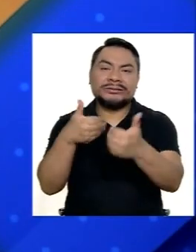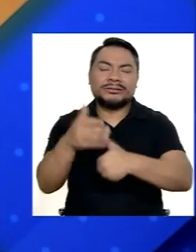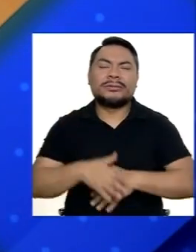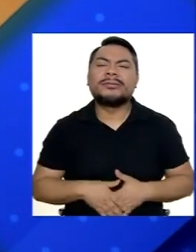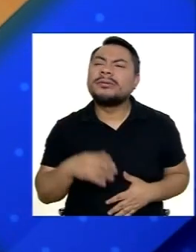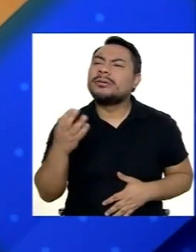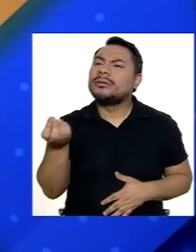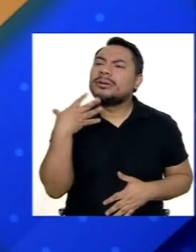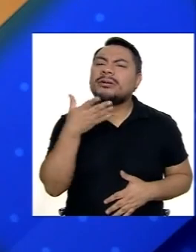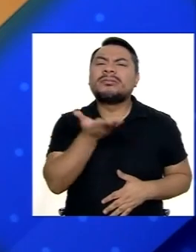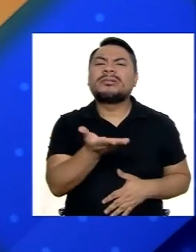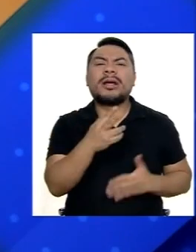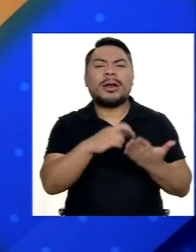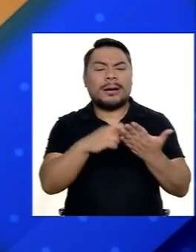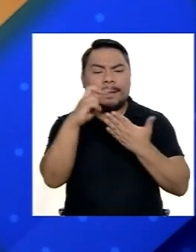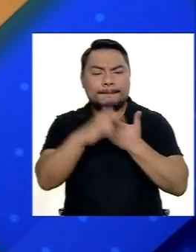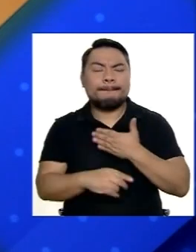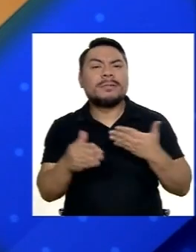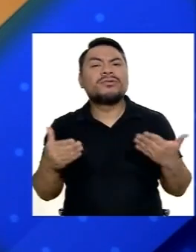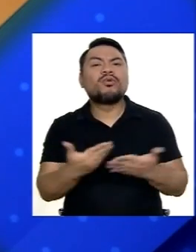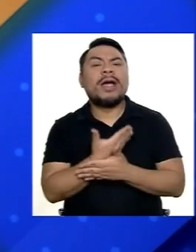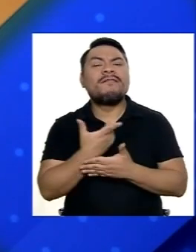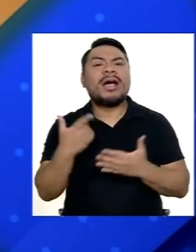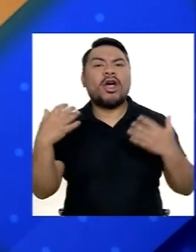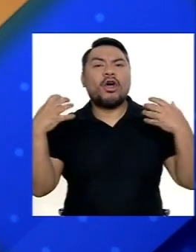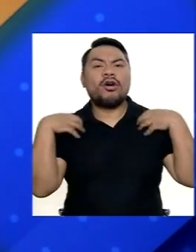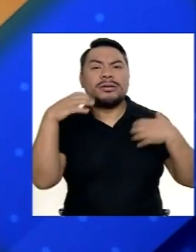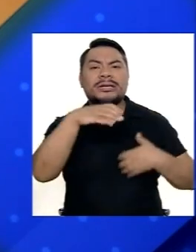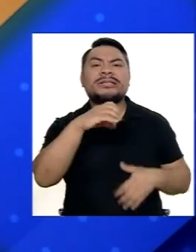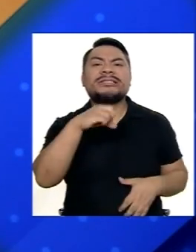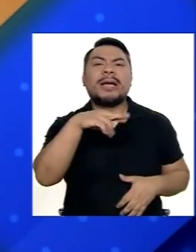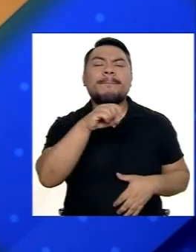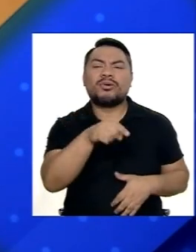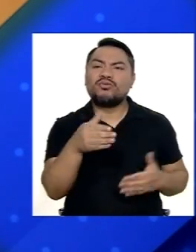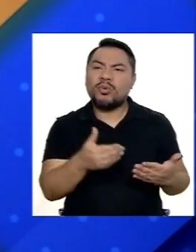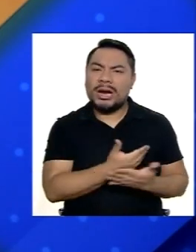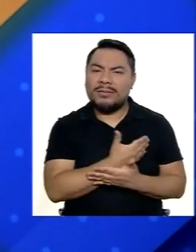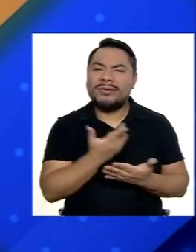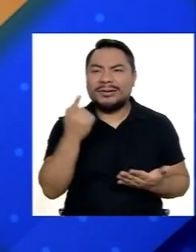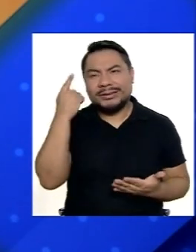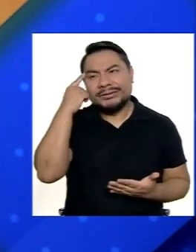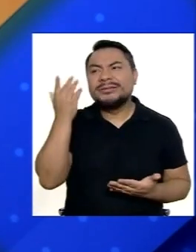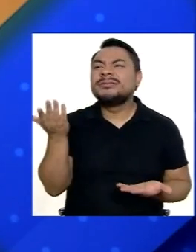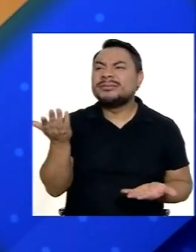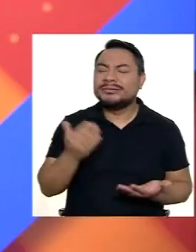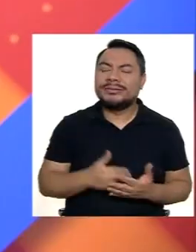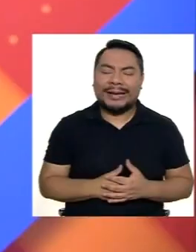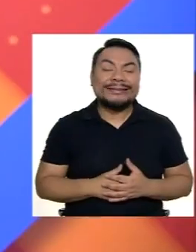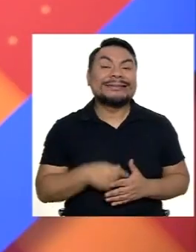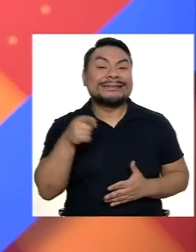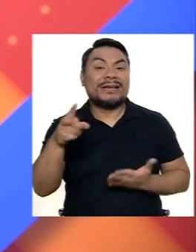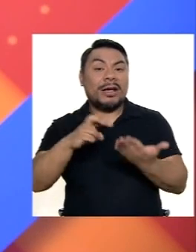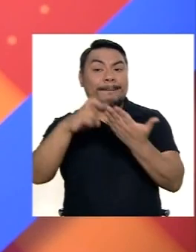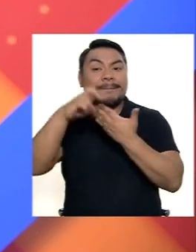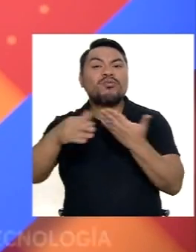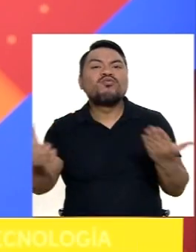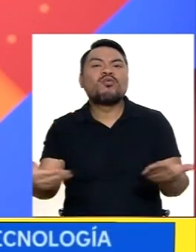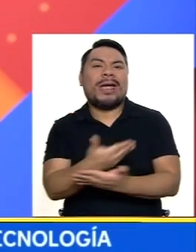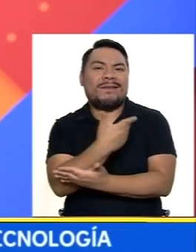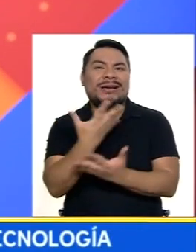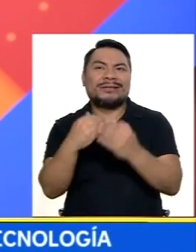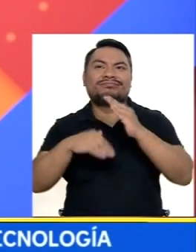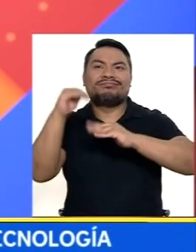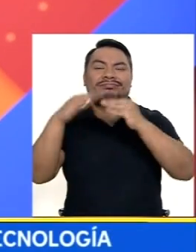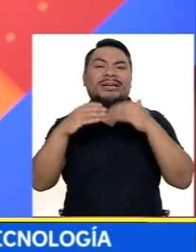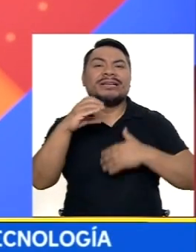un poco Sobre el proyecto Para la nueva sede Del CETPRO Sí Este proyecto De la nueva sede